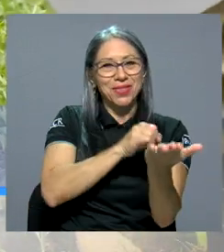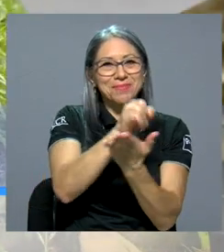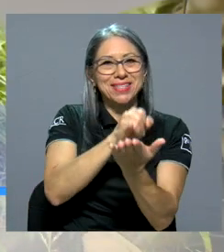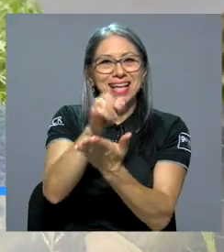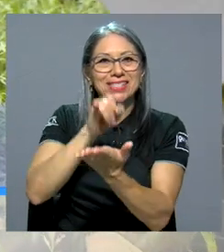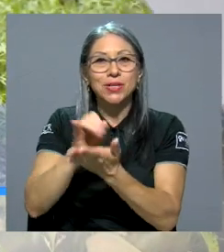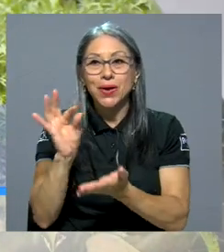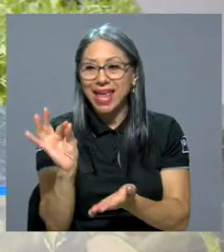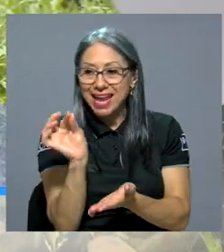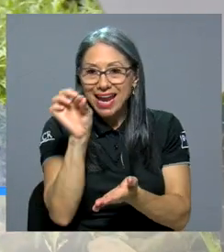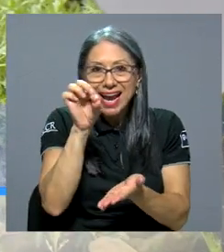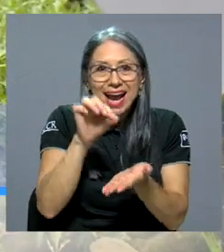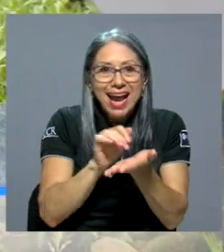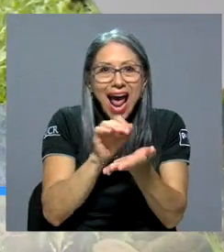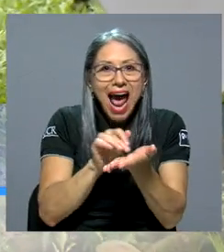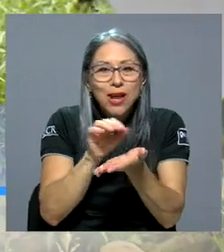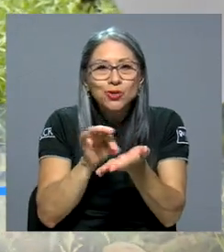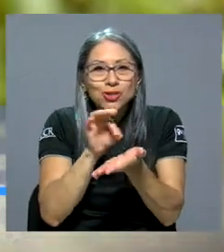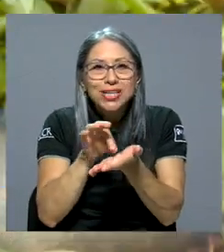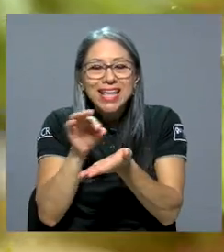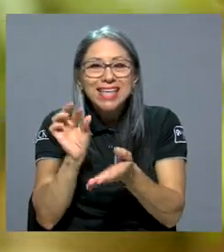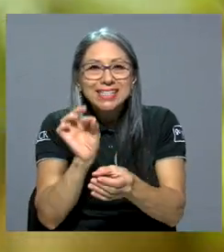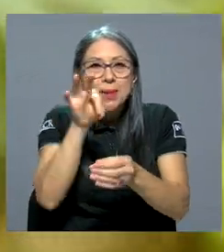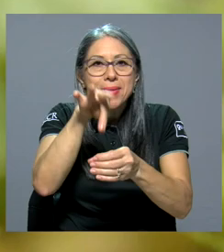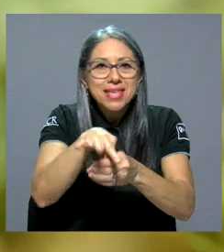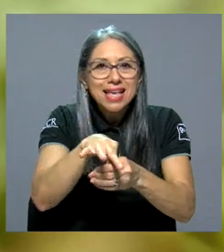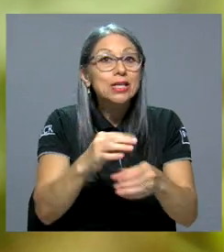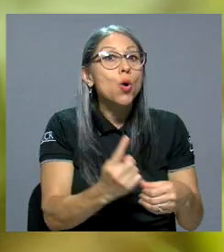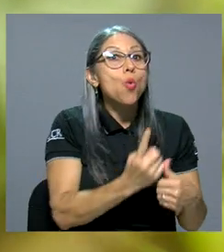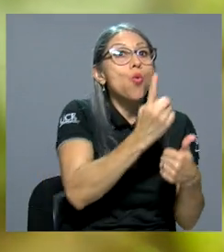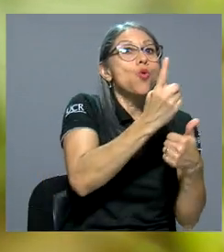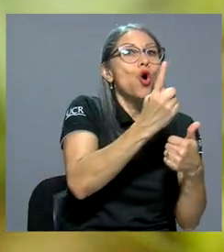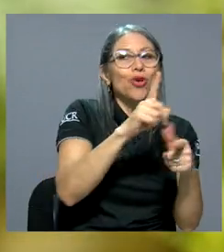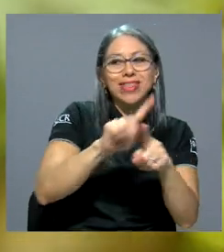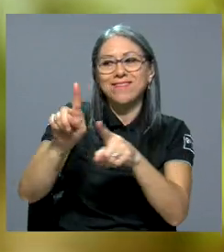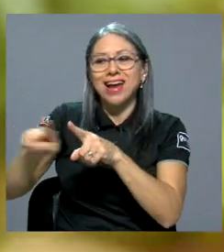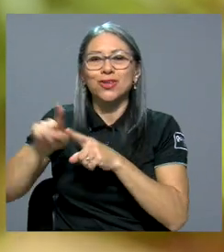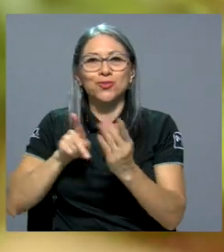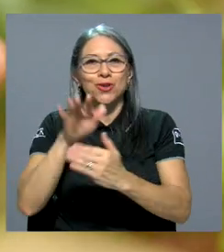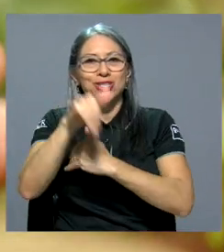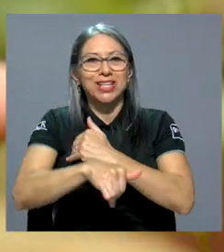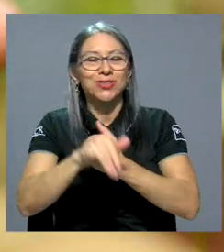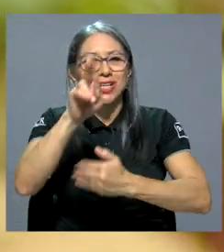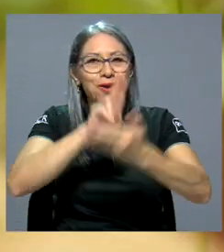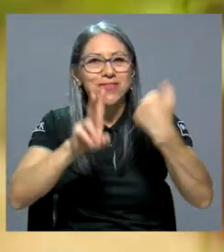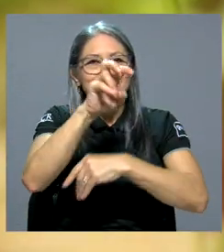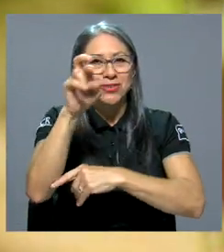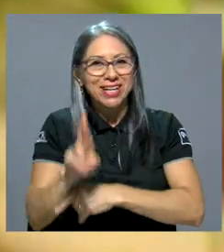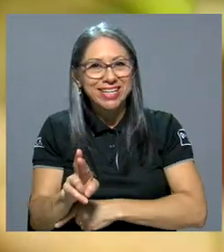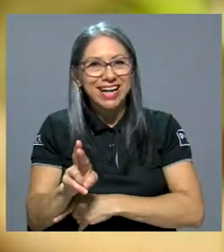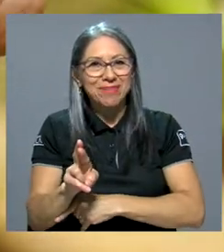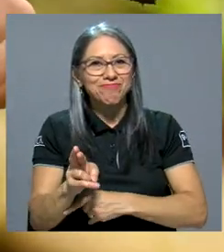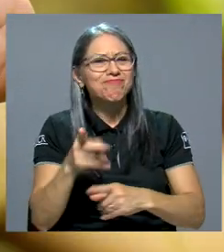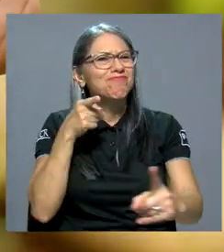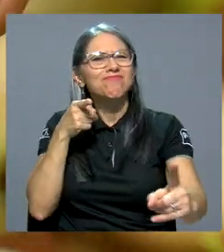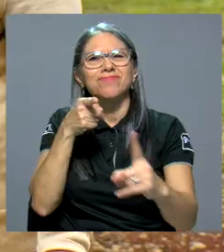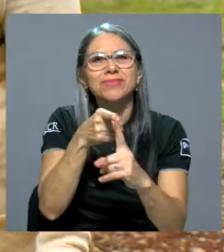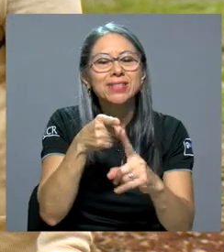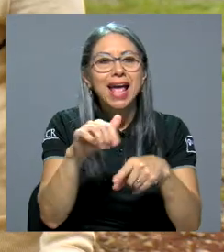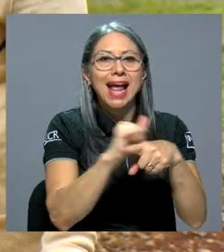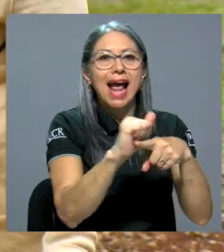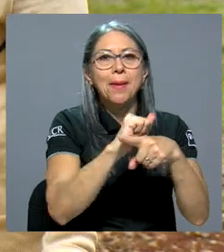investigaciones en granos y semillas es uno de varios proyectos de la universidad de costa rica el cual busca